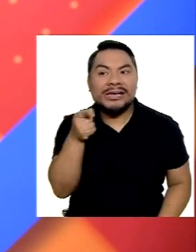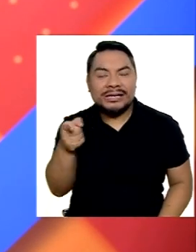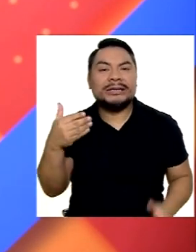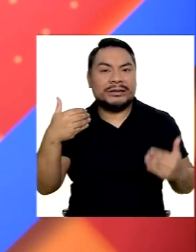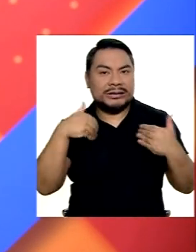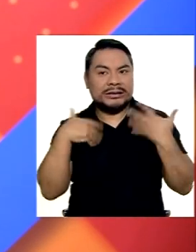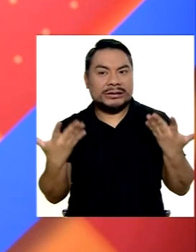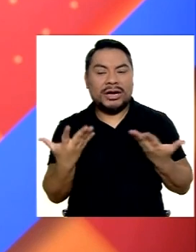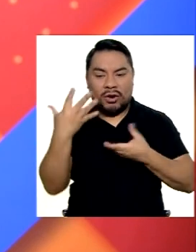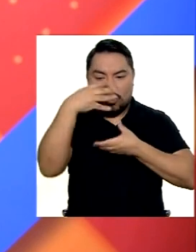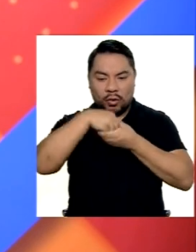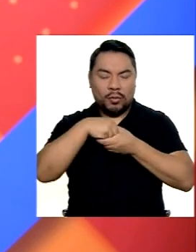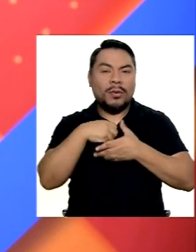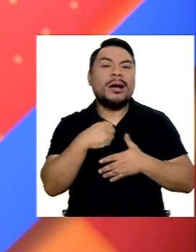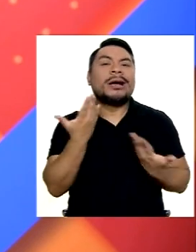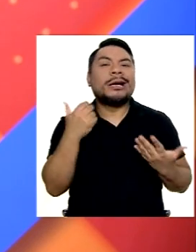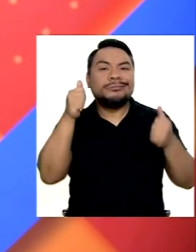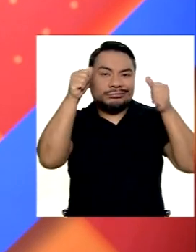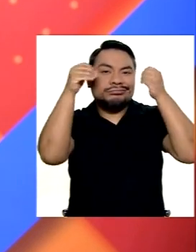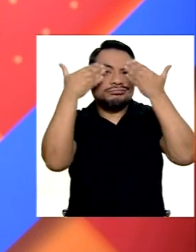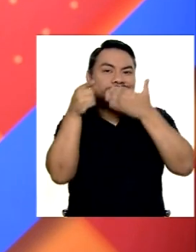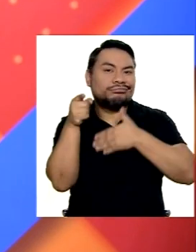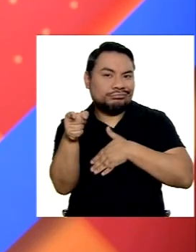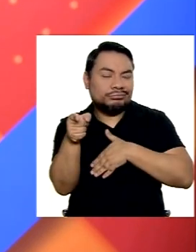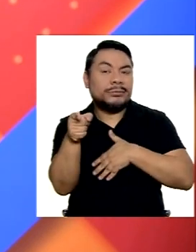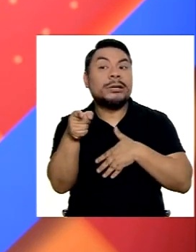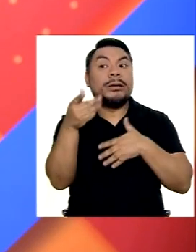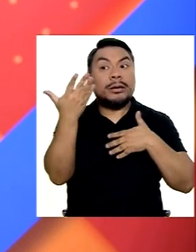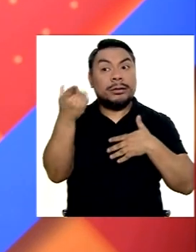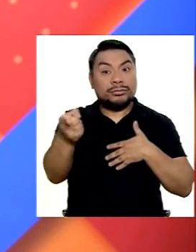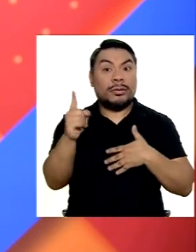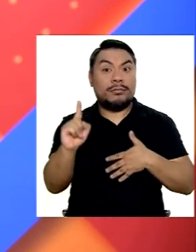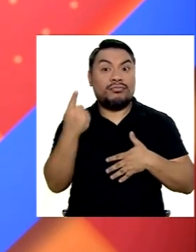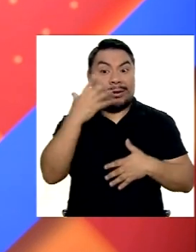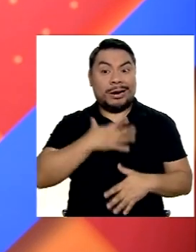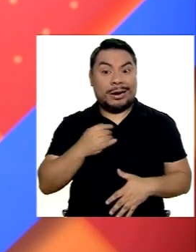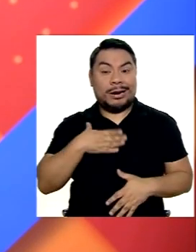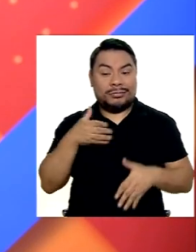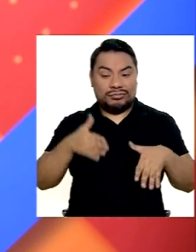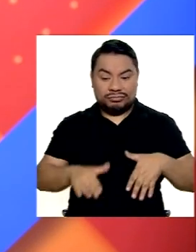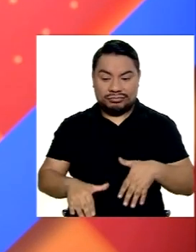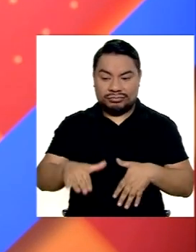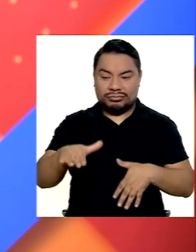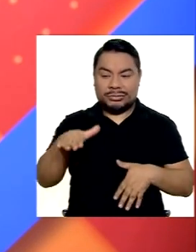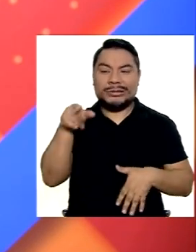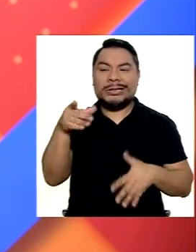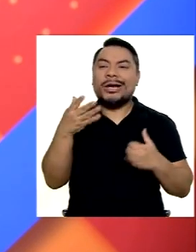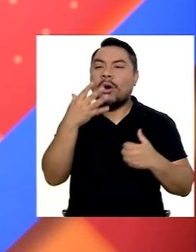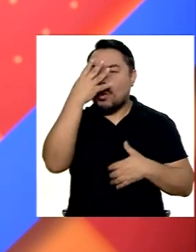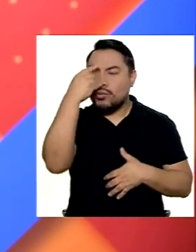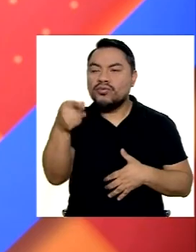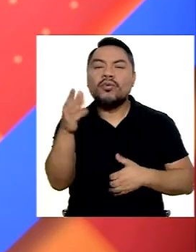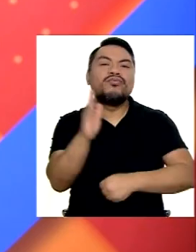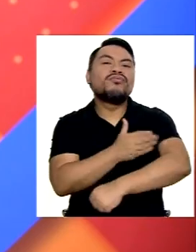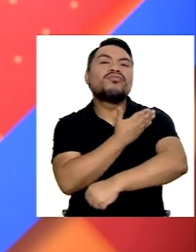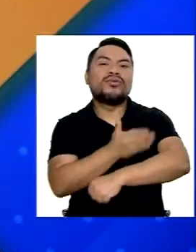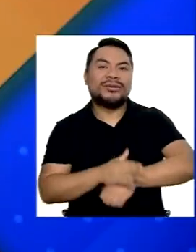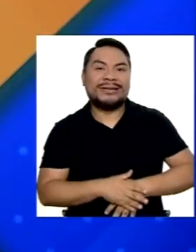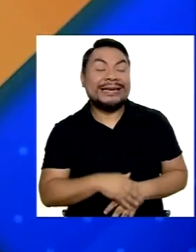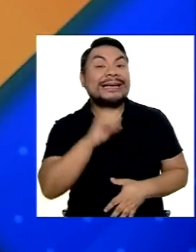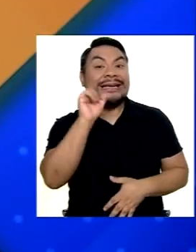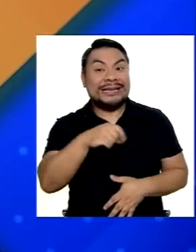Que tiene la condición Del síndrome Del espectro autista Y que desde Sus primeros años Se inclinó Por la música